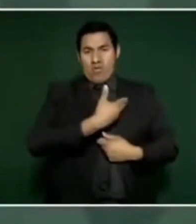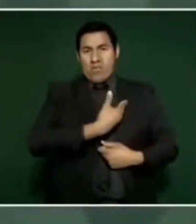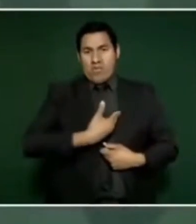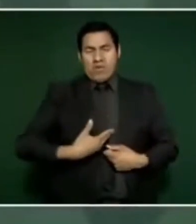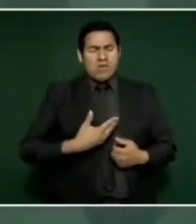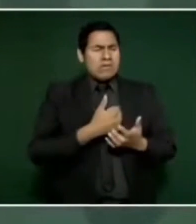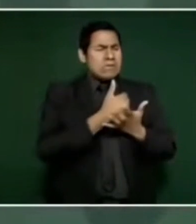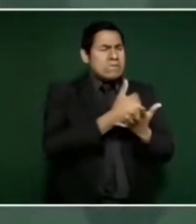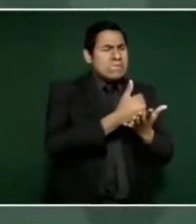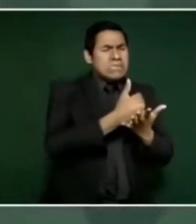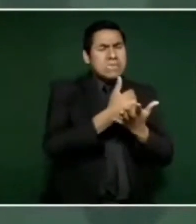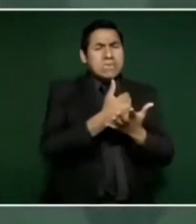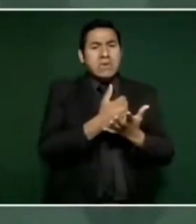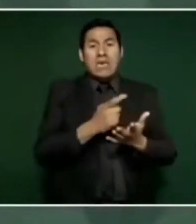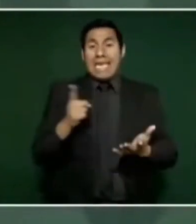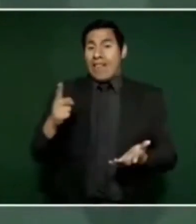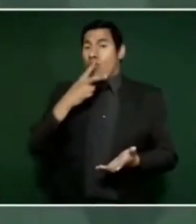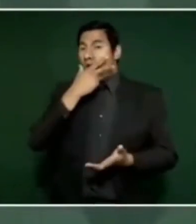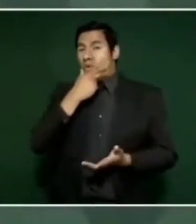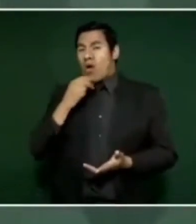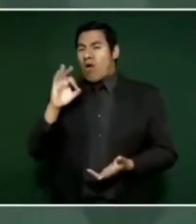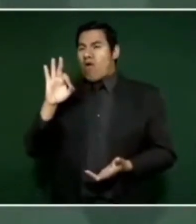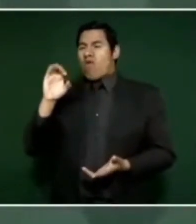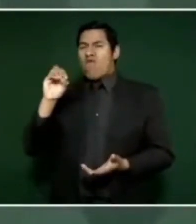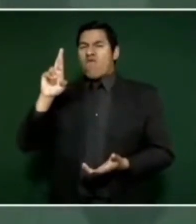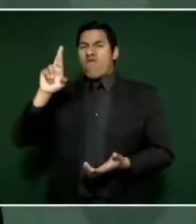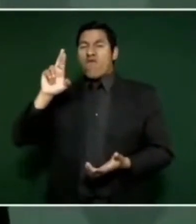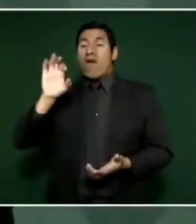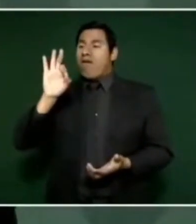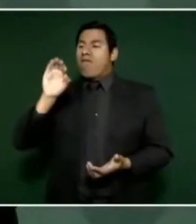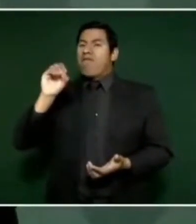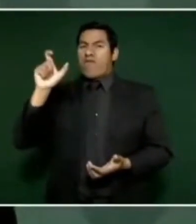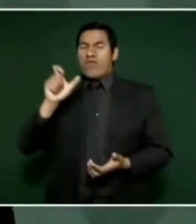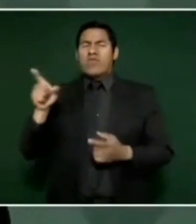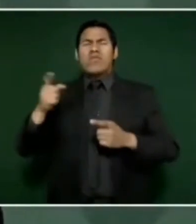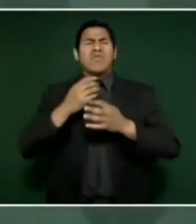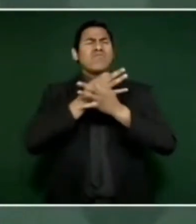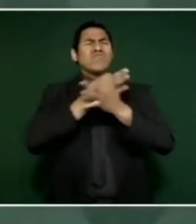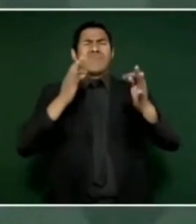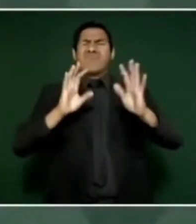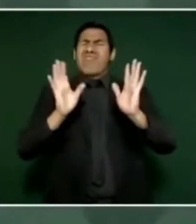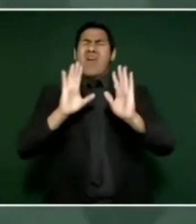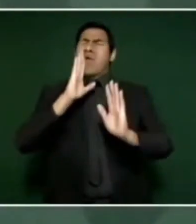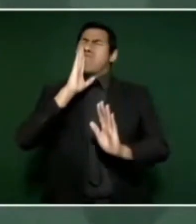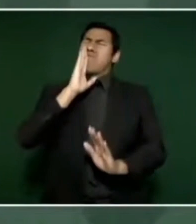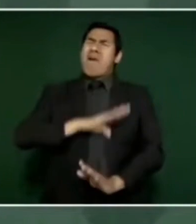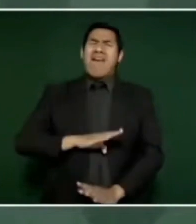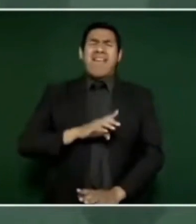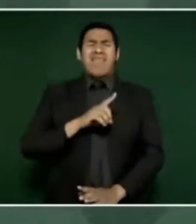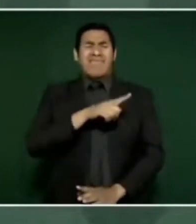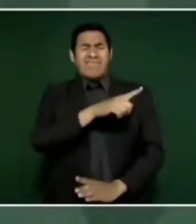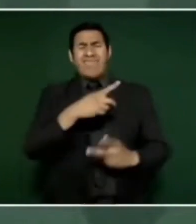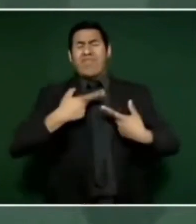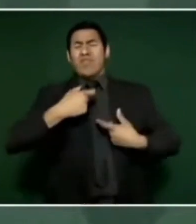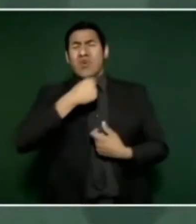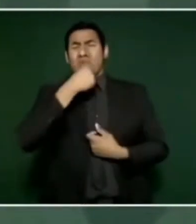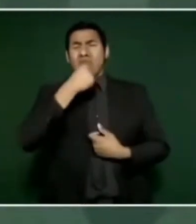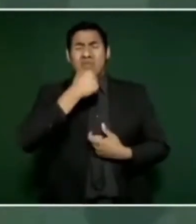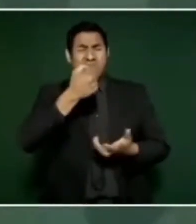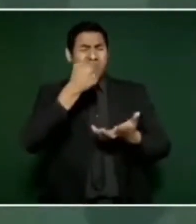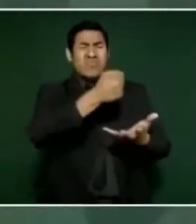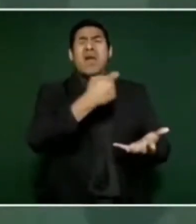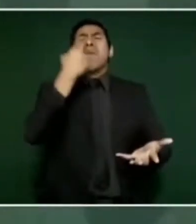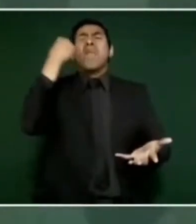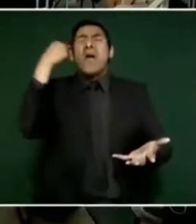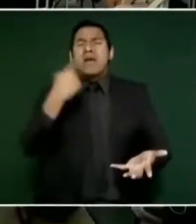de que estaba mal que se apoyara a los adultos mayores, que había que ponerlos a